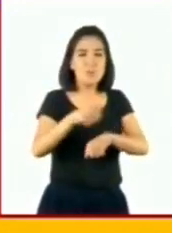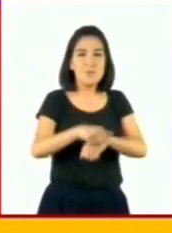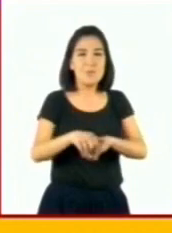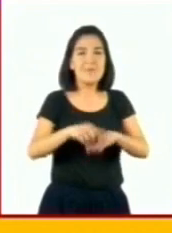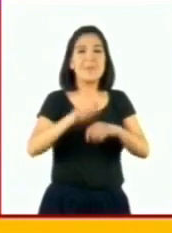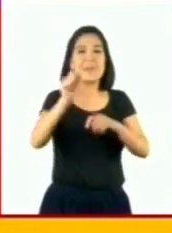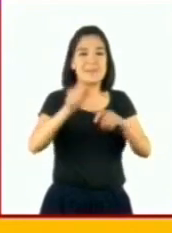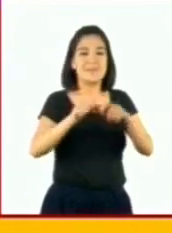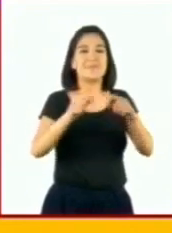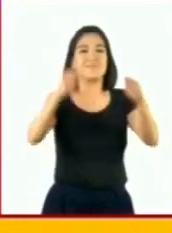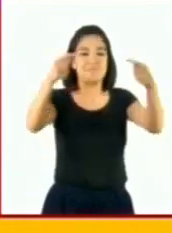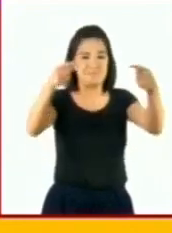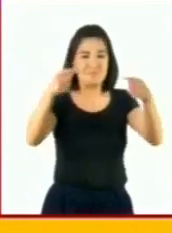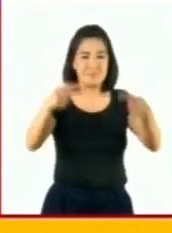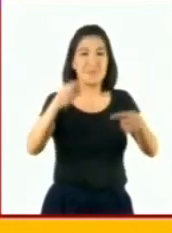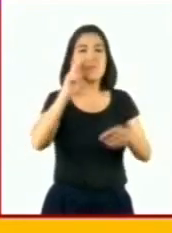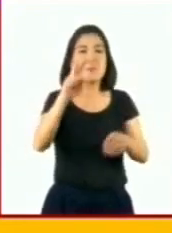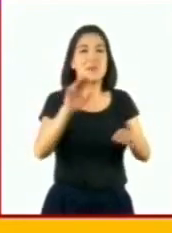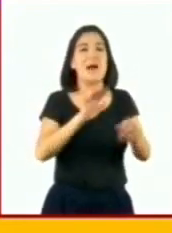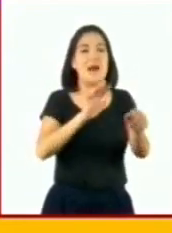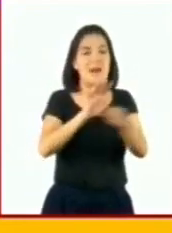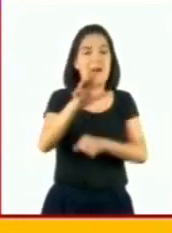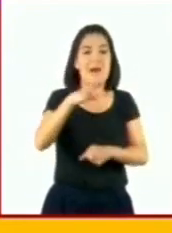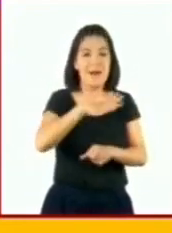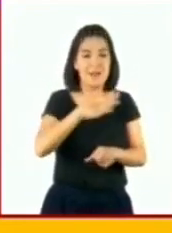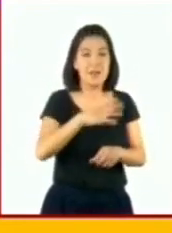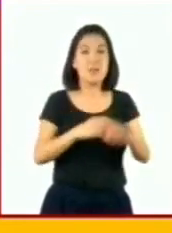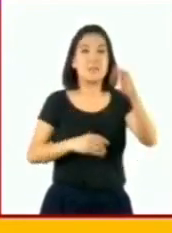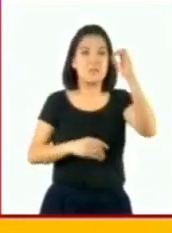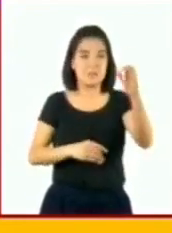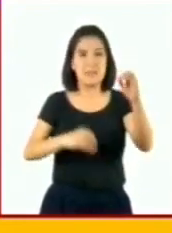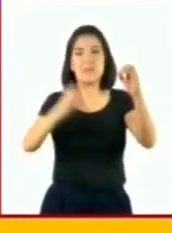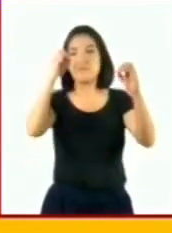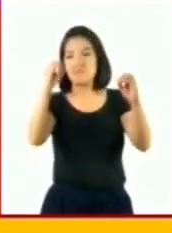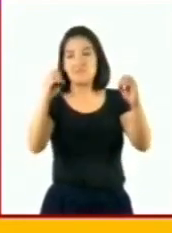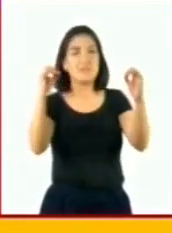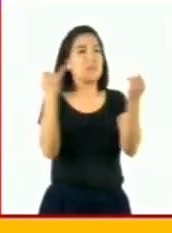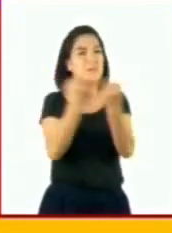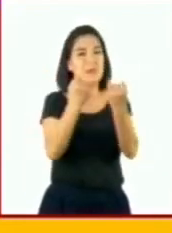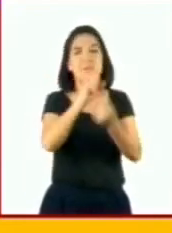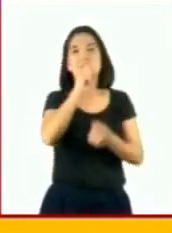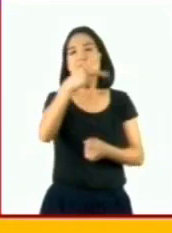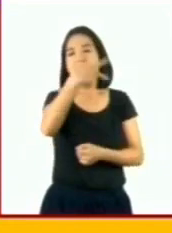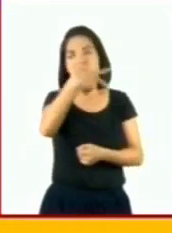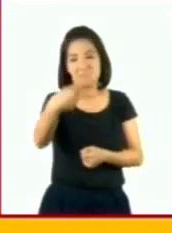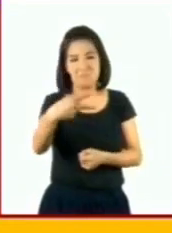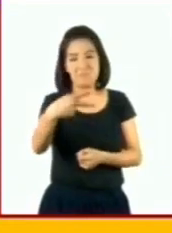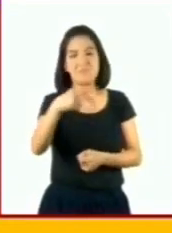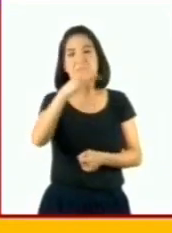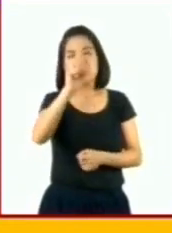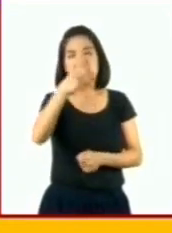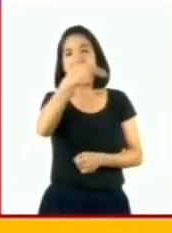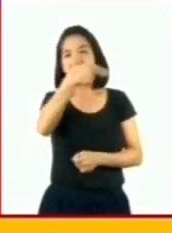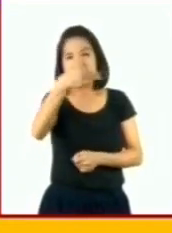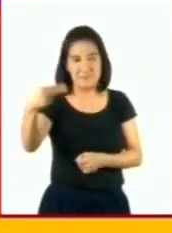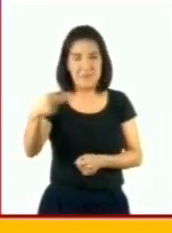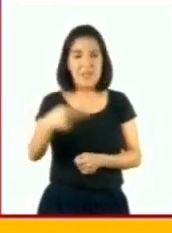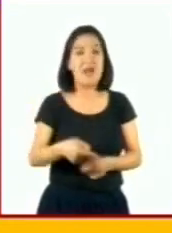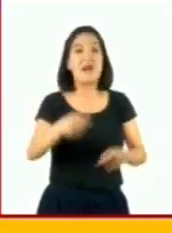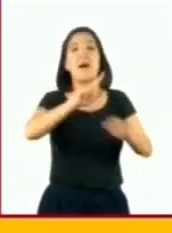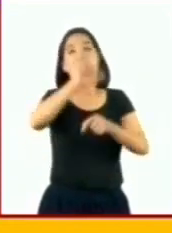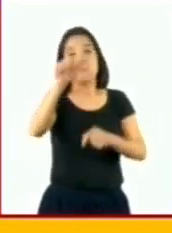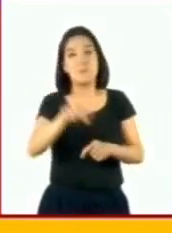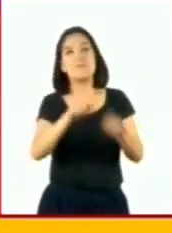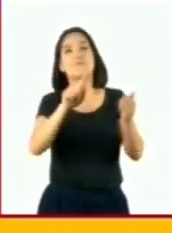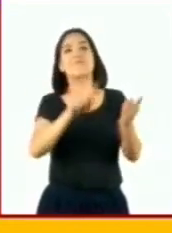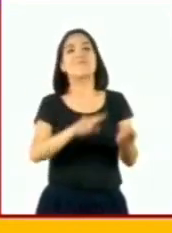posición de las unidades, vemos que en los dos números hay un 0, por lo que son iguales. Ahora analicemos los números